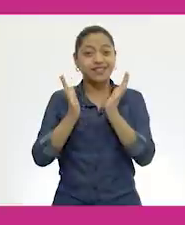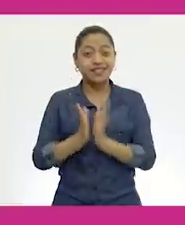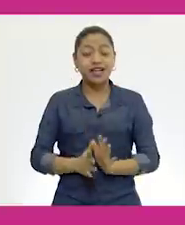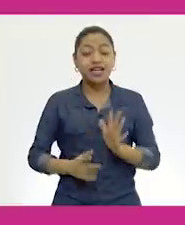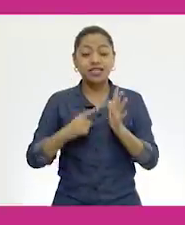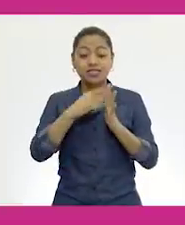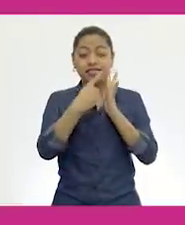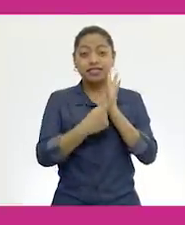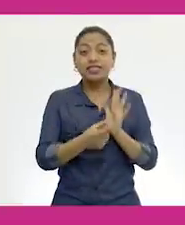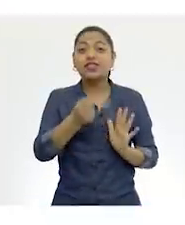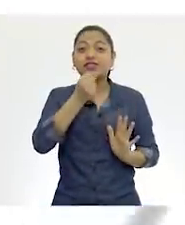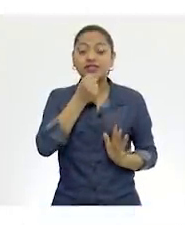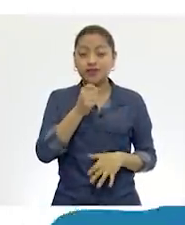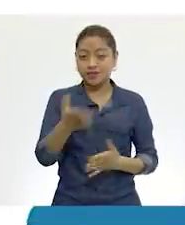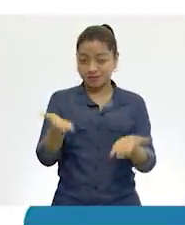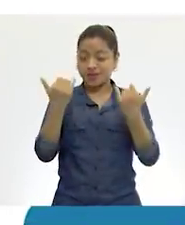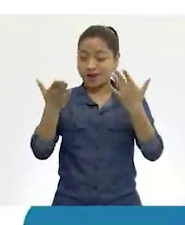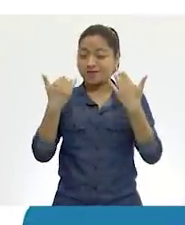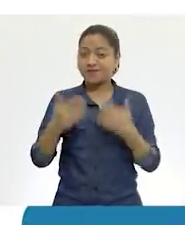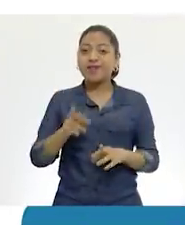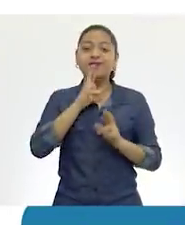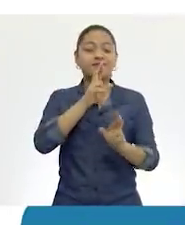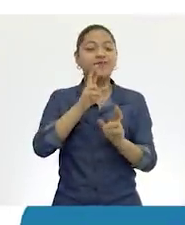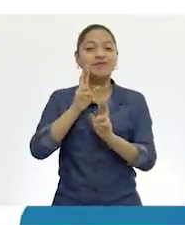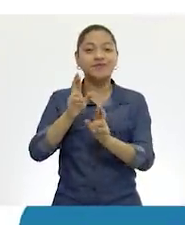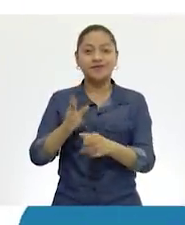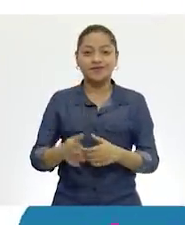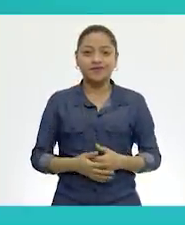cinco segundos. Vamos a contestar.